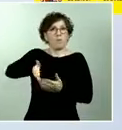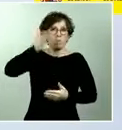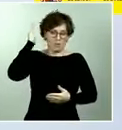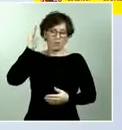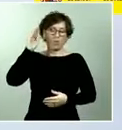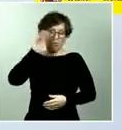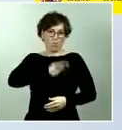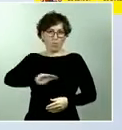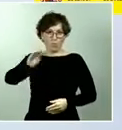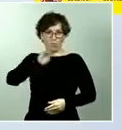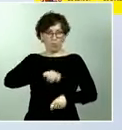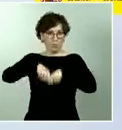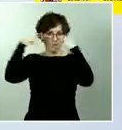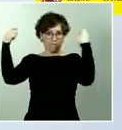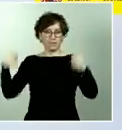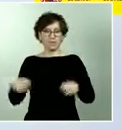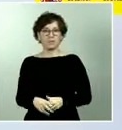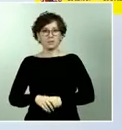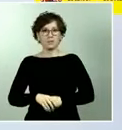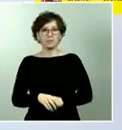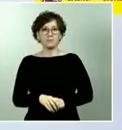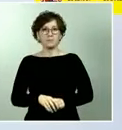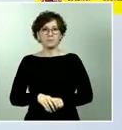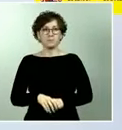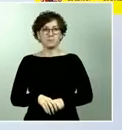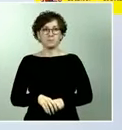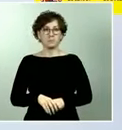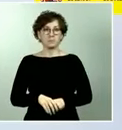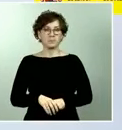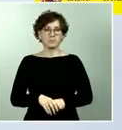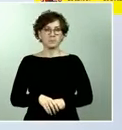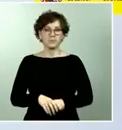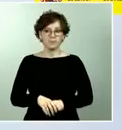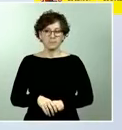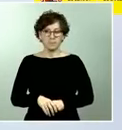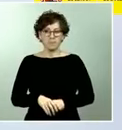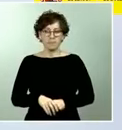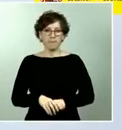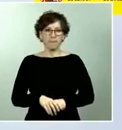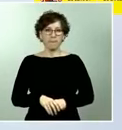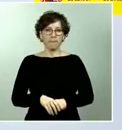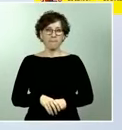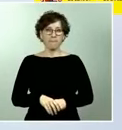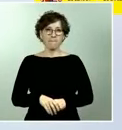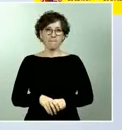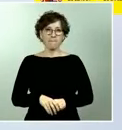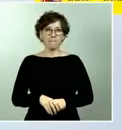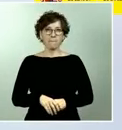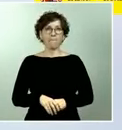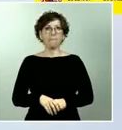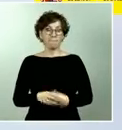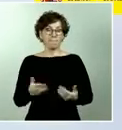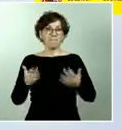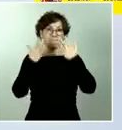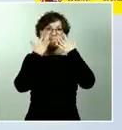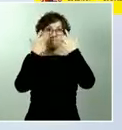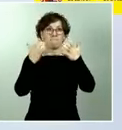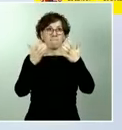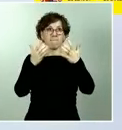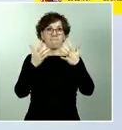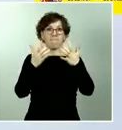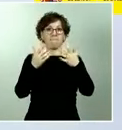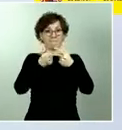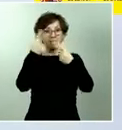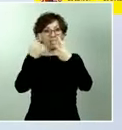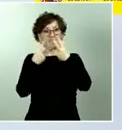también pero uno de los sectores también más dañados sin duda es el aéreo y el sector aéreo